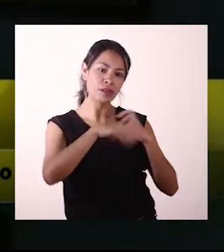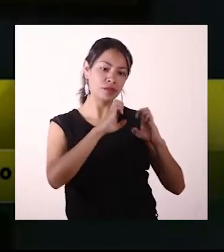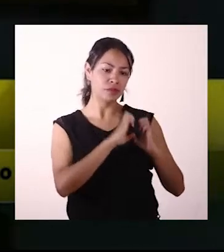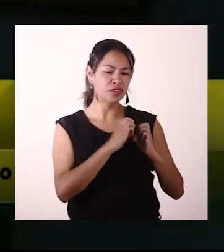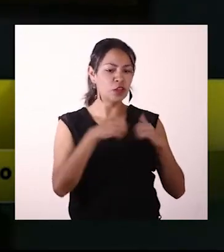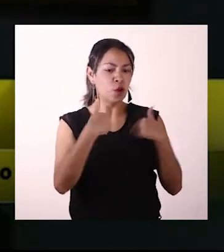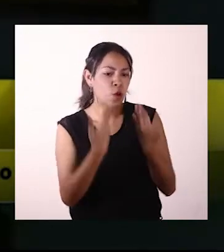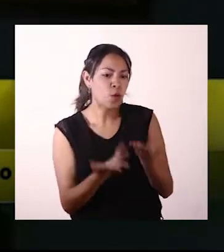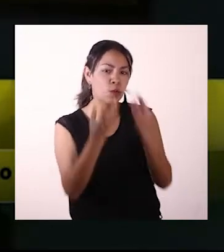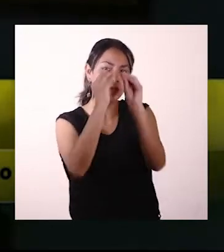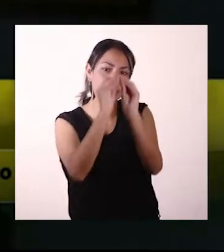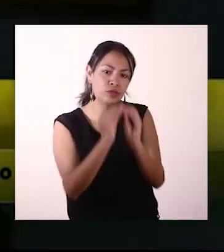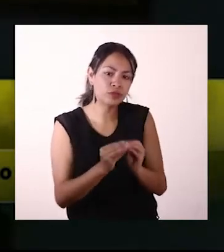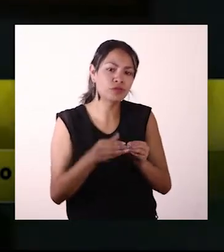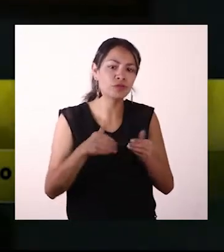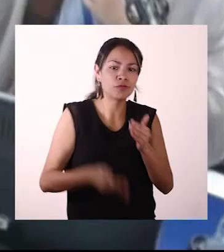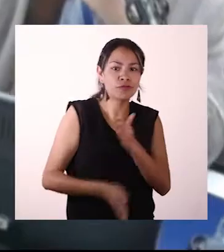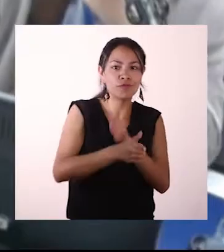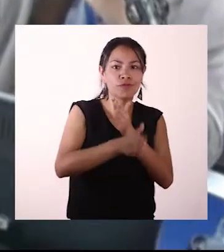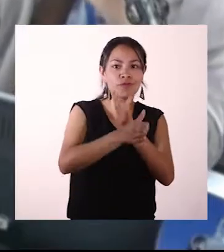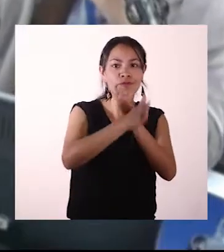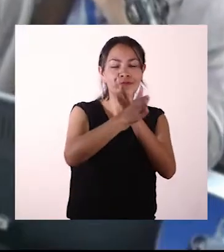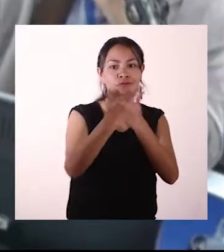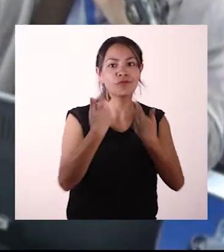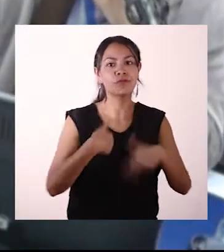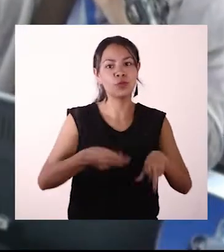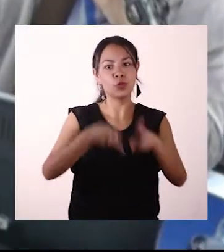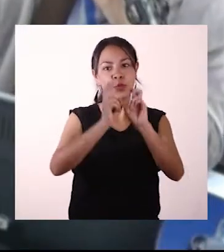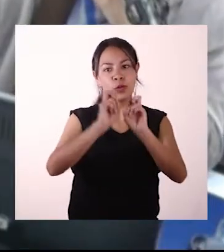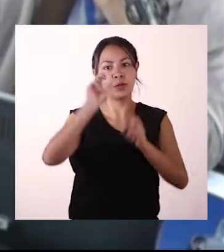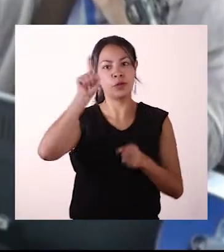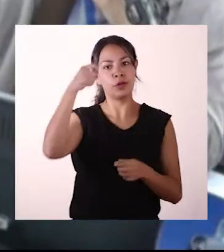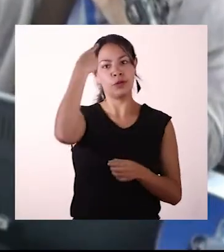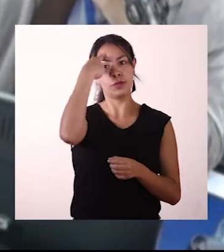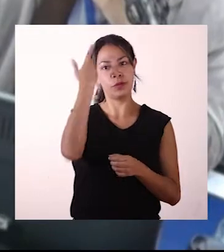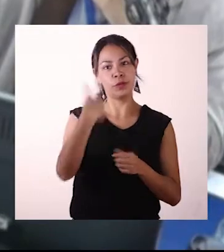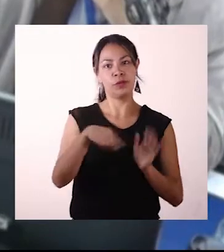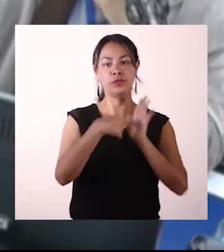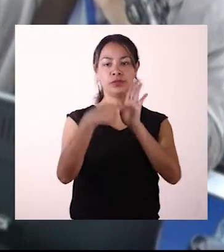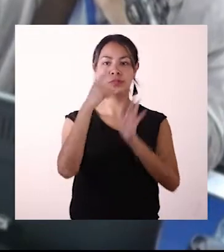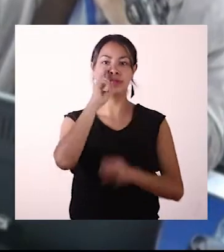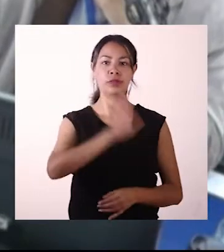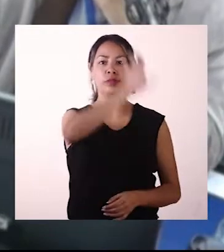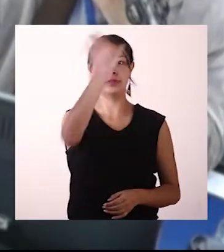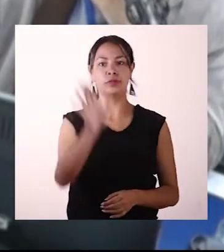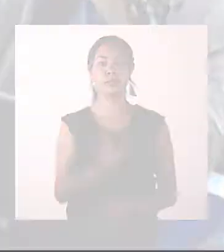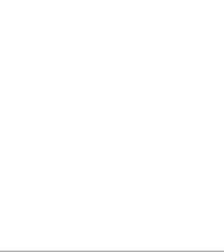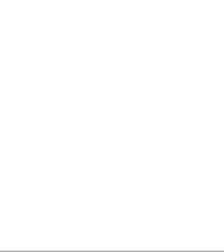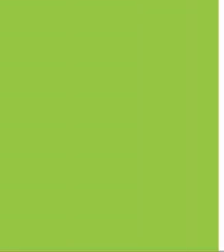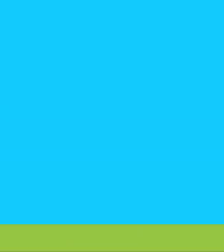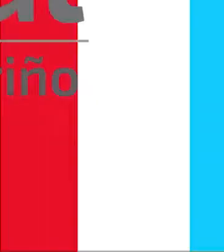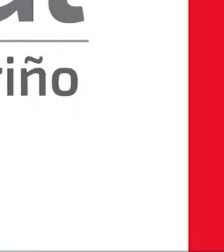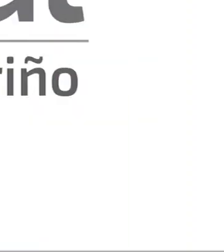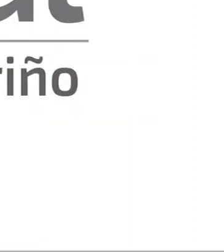mandatario regional sobre la manera en que avanza la implementación del nuevo gobierno como referente nacional.